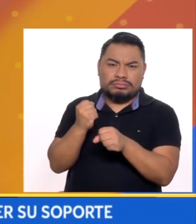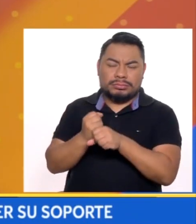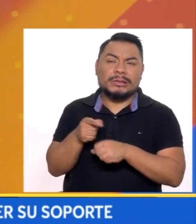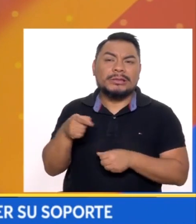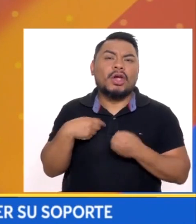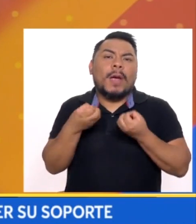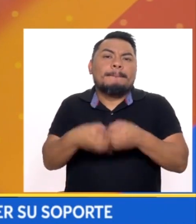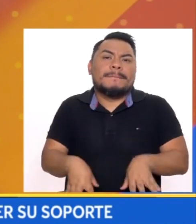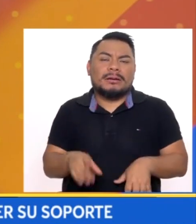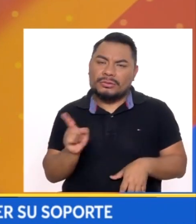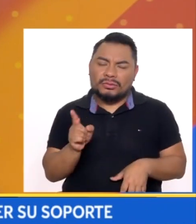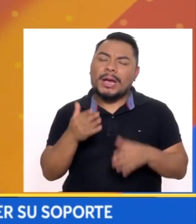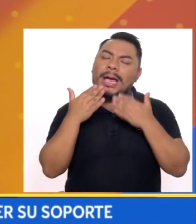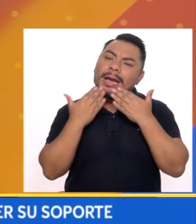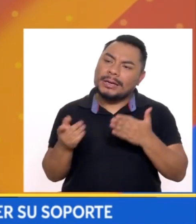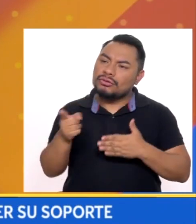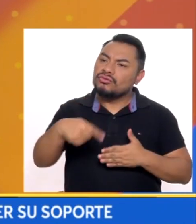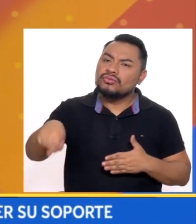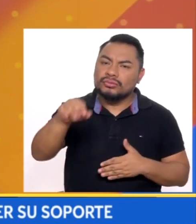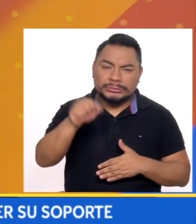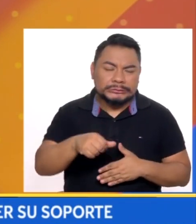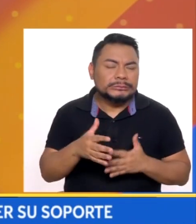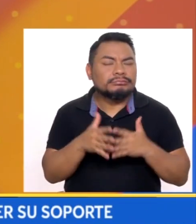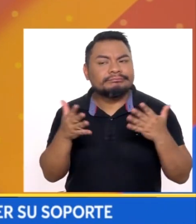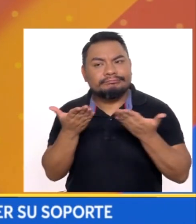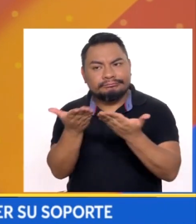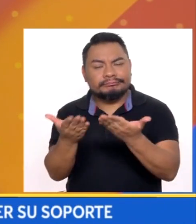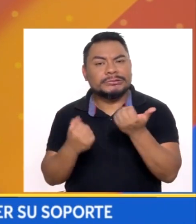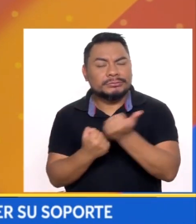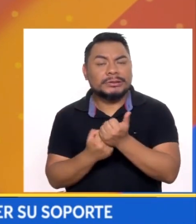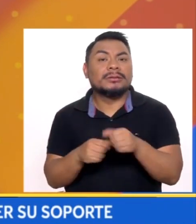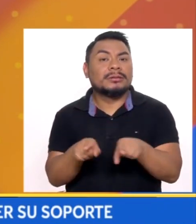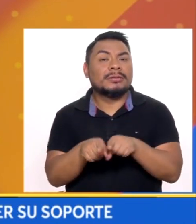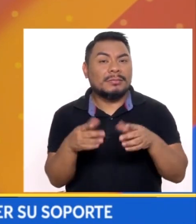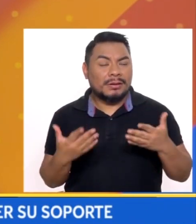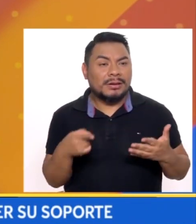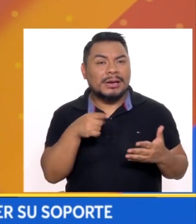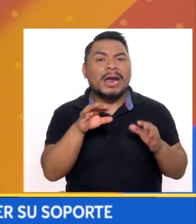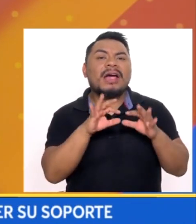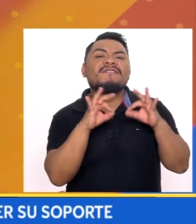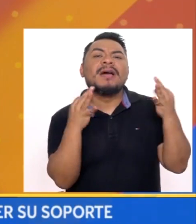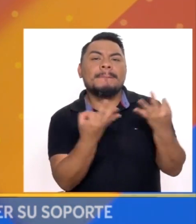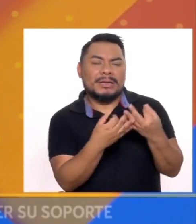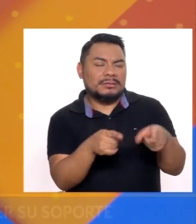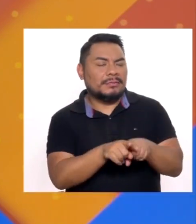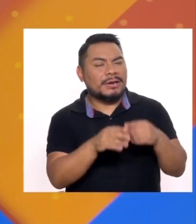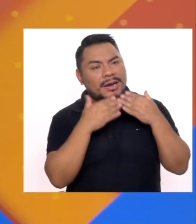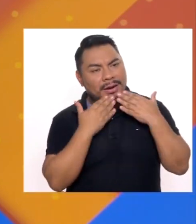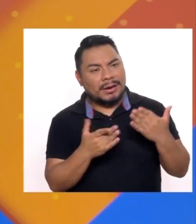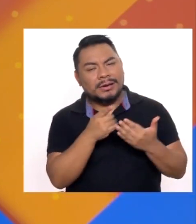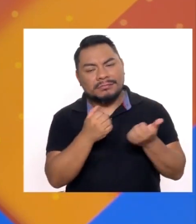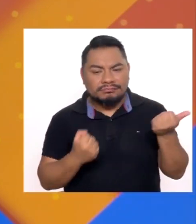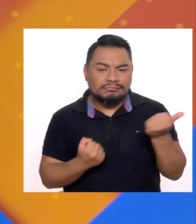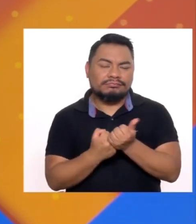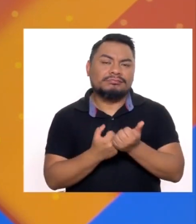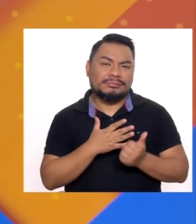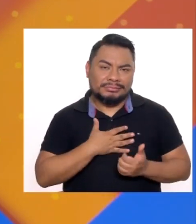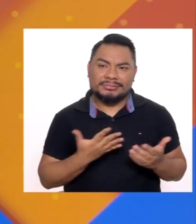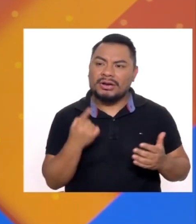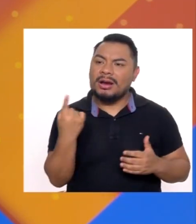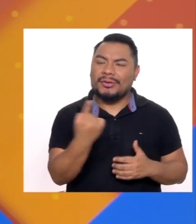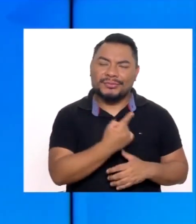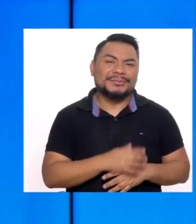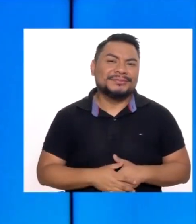quiero perder Esta oportunidad De agradecerles De verdad infinitamente Y bueno También sobre todo Agradecer a las familias Que están Dándonos el soporte